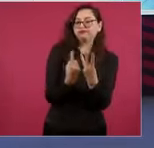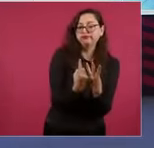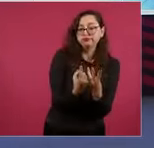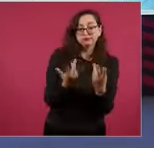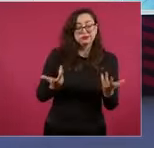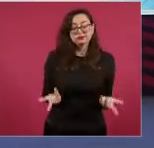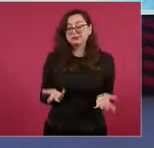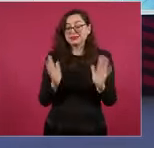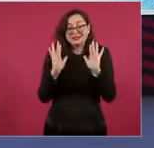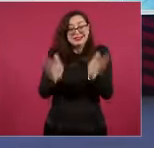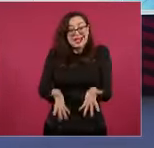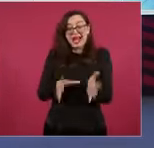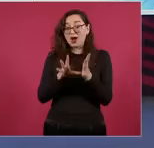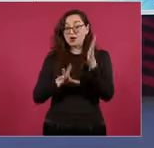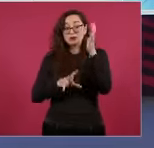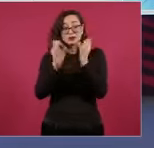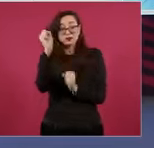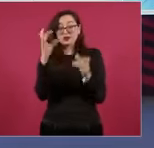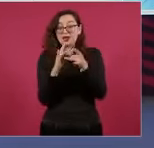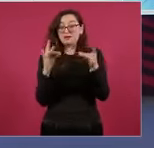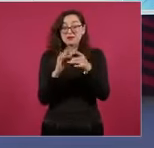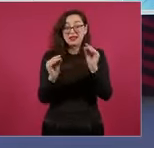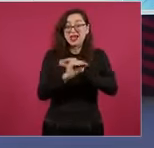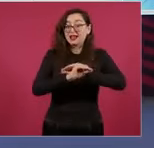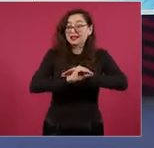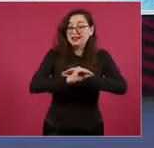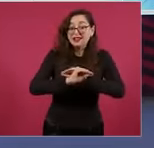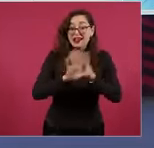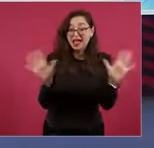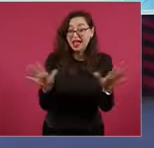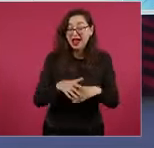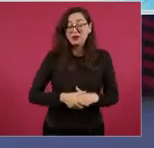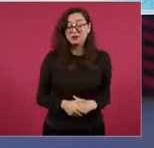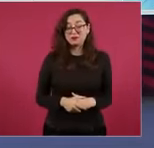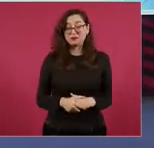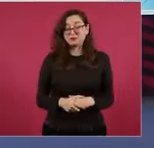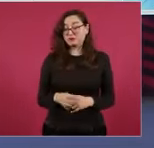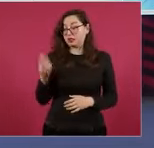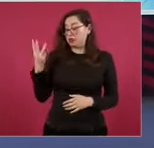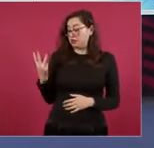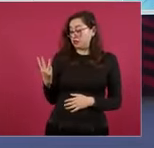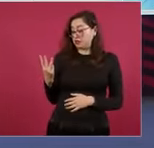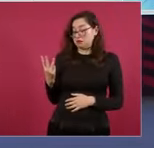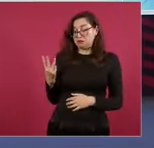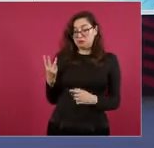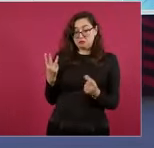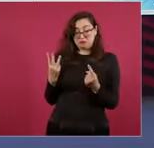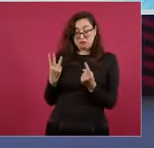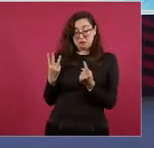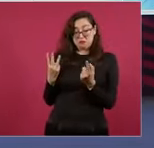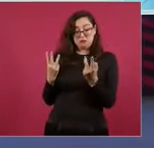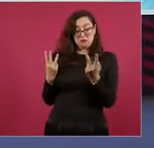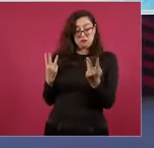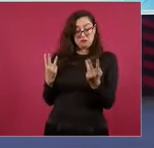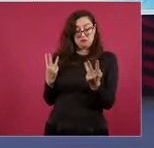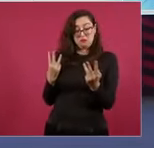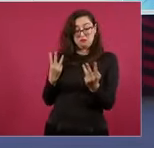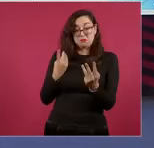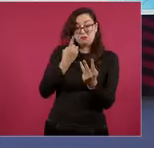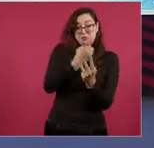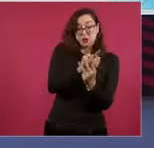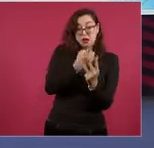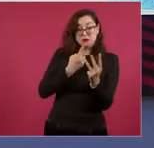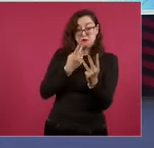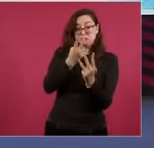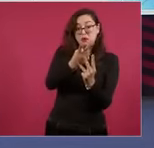La Constitución entonces dice que debe asignarse un diputado más al Verde, un diputado más al PT